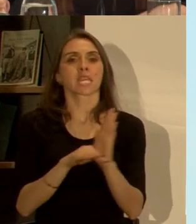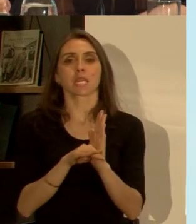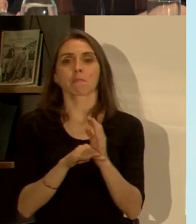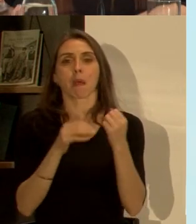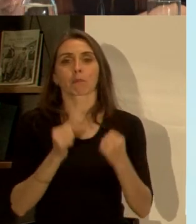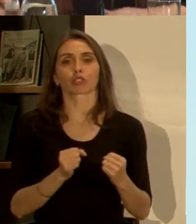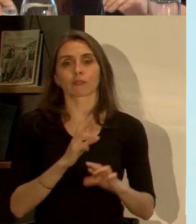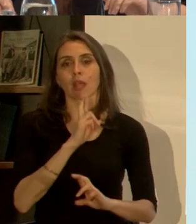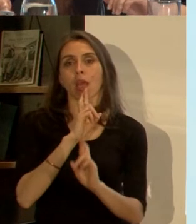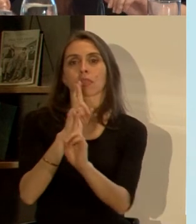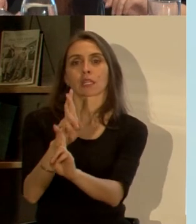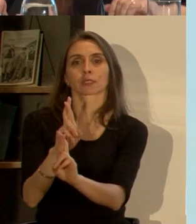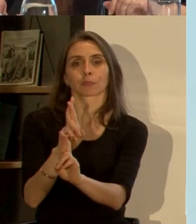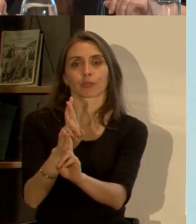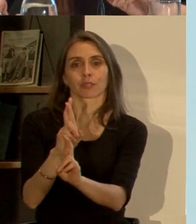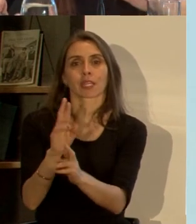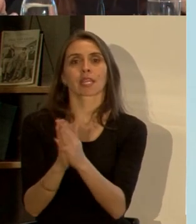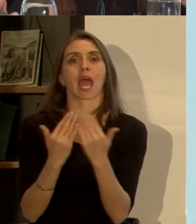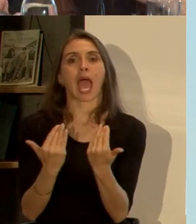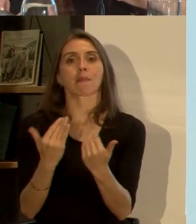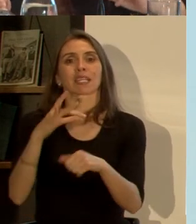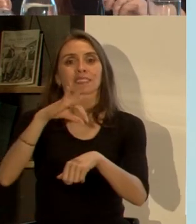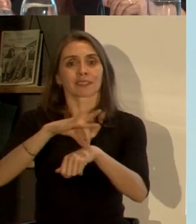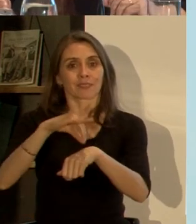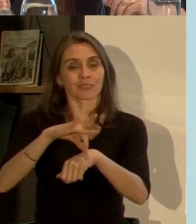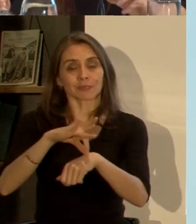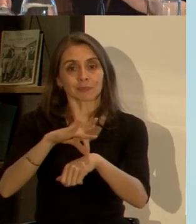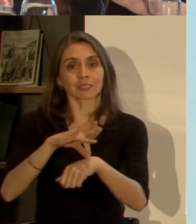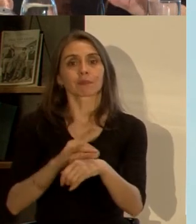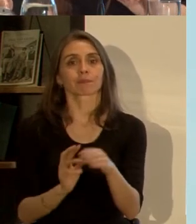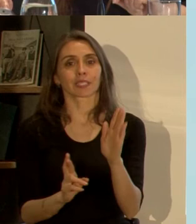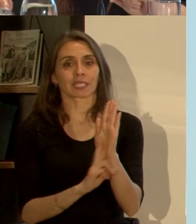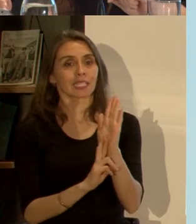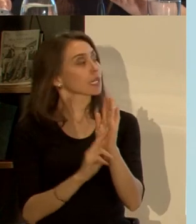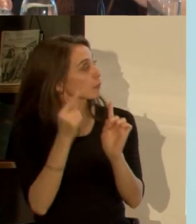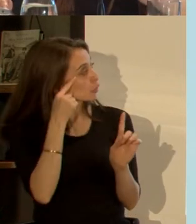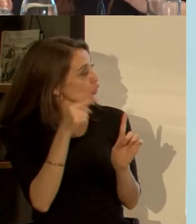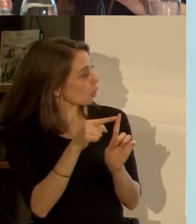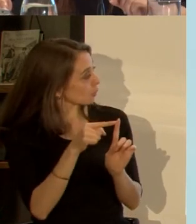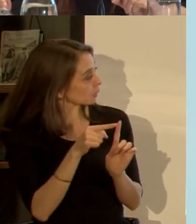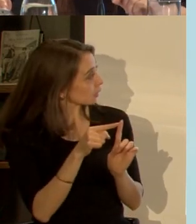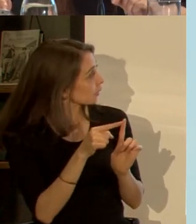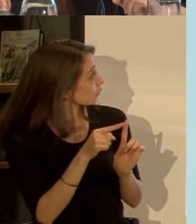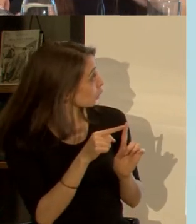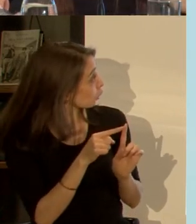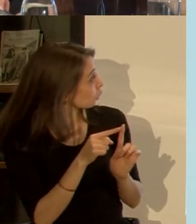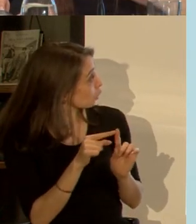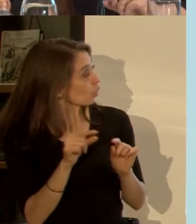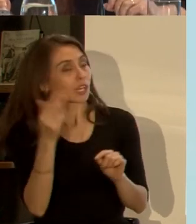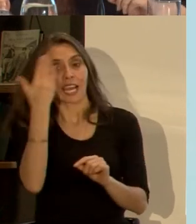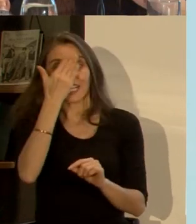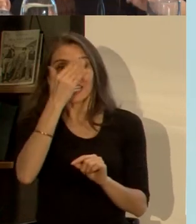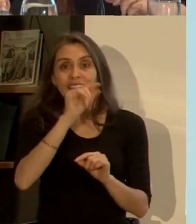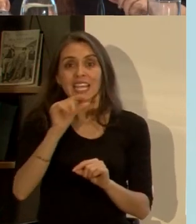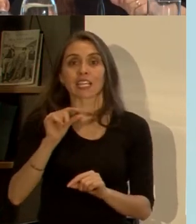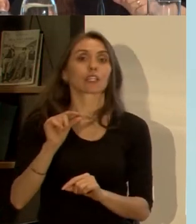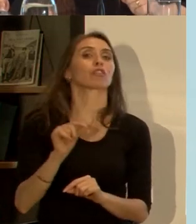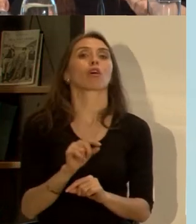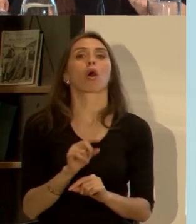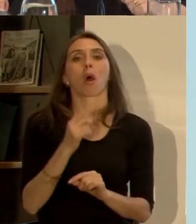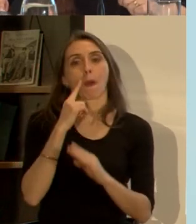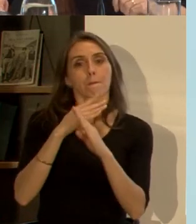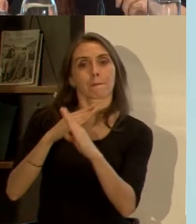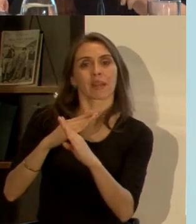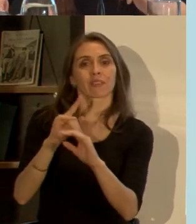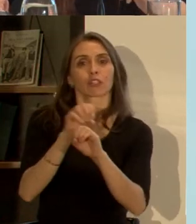instalada para responder a estas emergencias la finalidad del reglamento ahí está marcado con negrita los verbos ¿verdad? prevenir